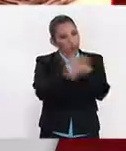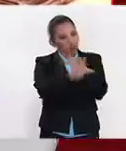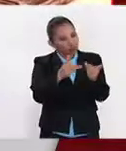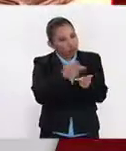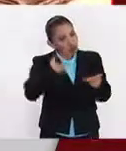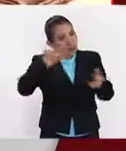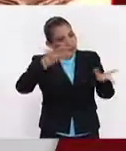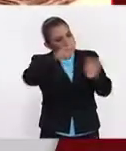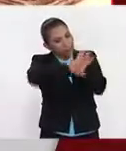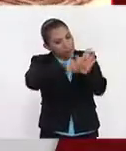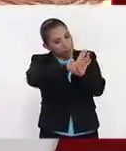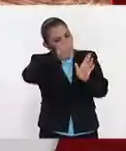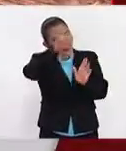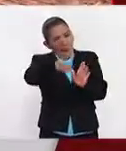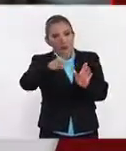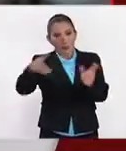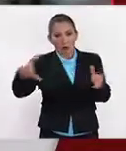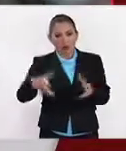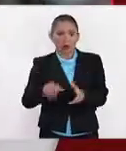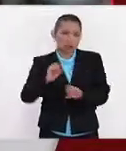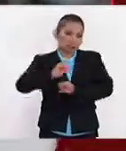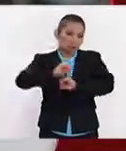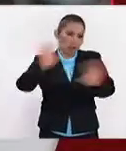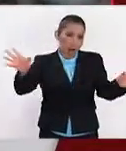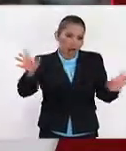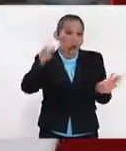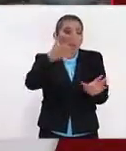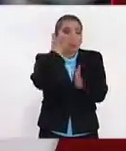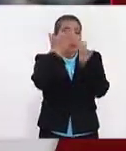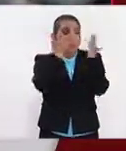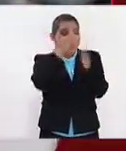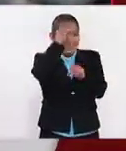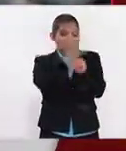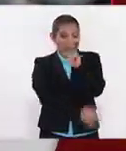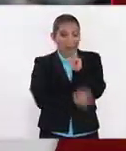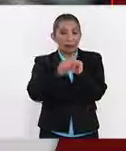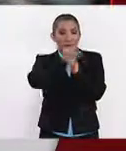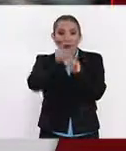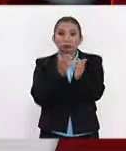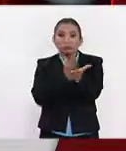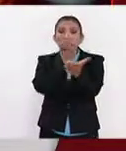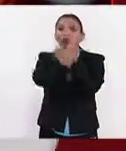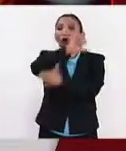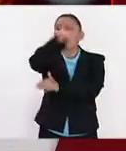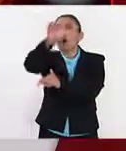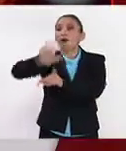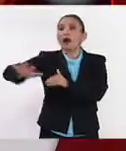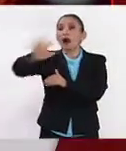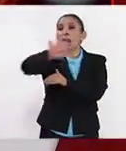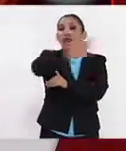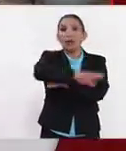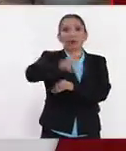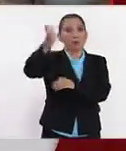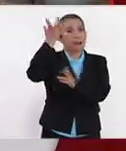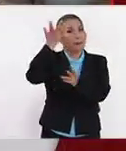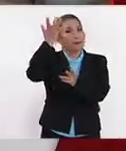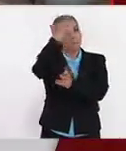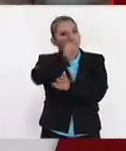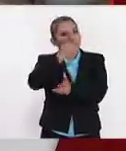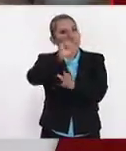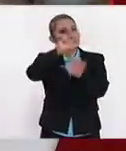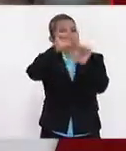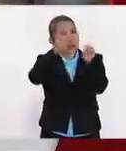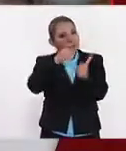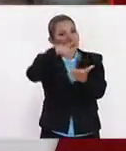la crítica de esta misma disciplina. Obviamente, el estudiante también se va a desarrollar en las distintas disciplinas de las bellas artes, como no es la